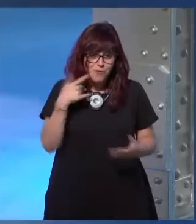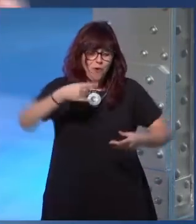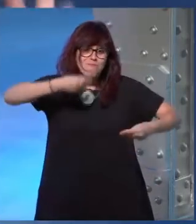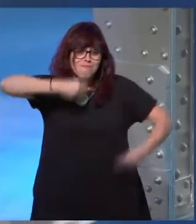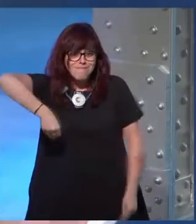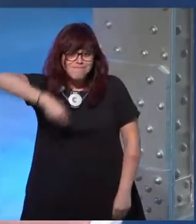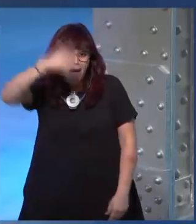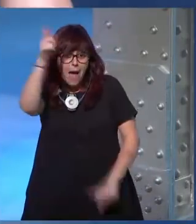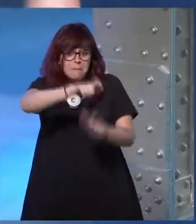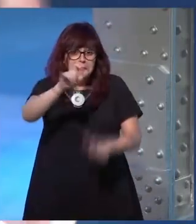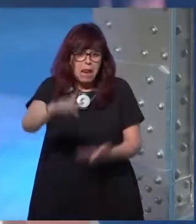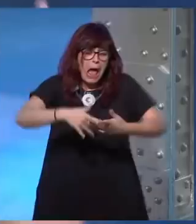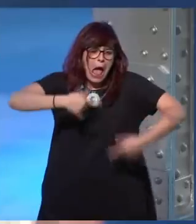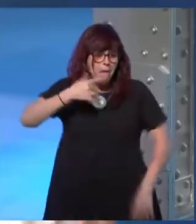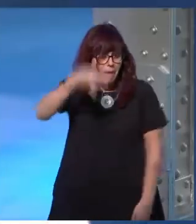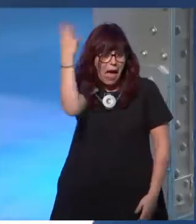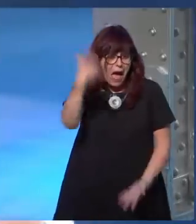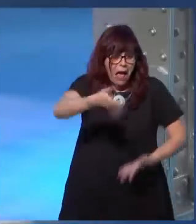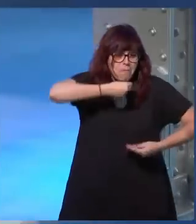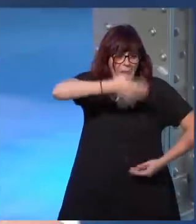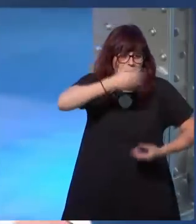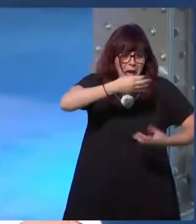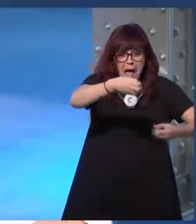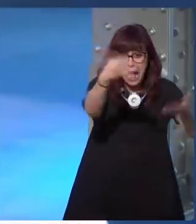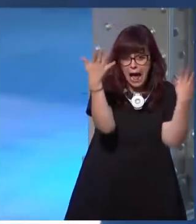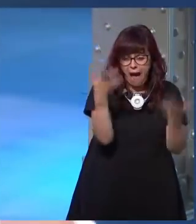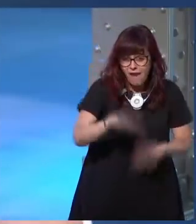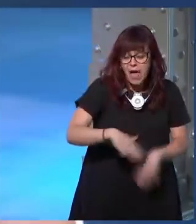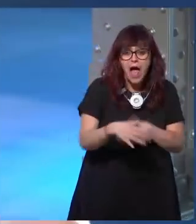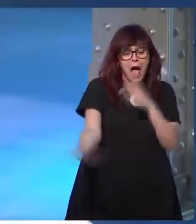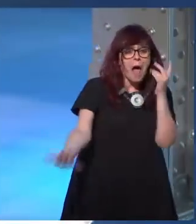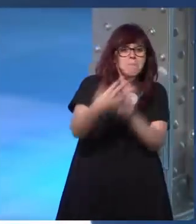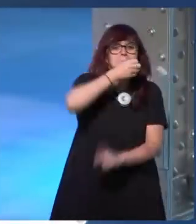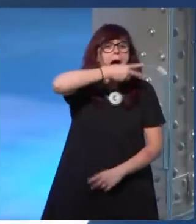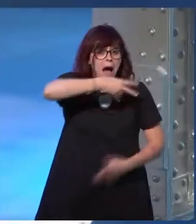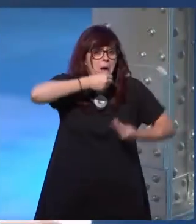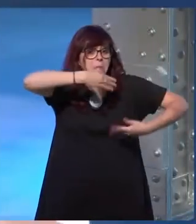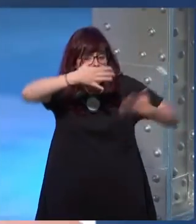cuando venía la gente yo ya estaba chispado decía que no que no que ver todo bien que no pasa nada venid a mi bar